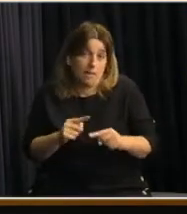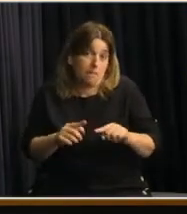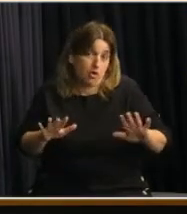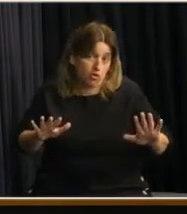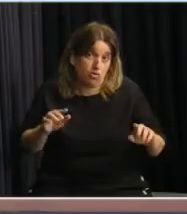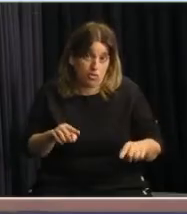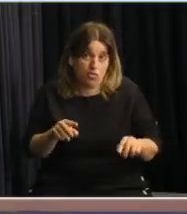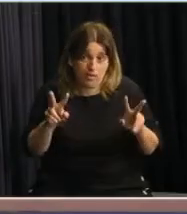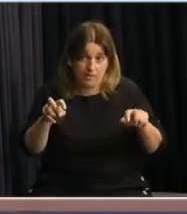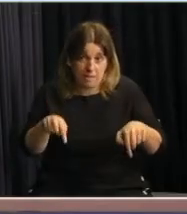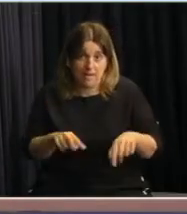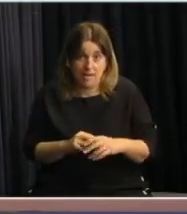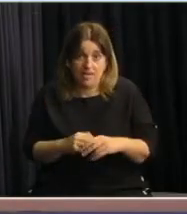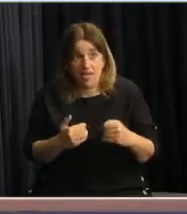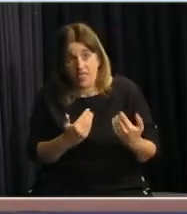anunciando?